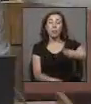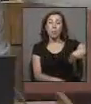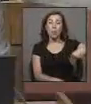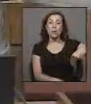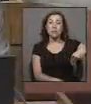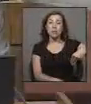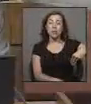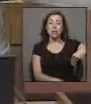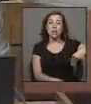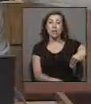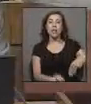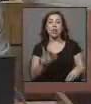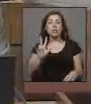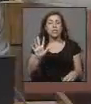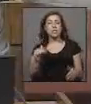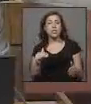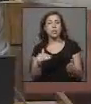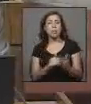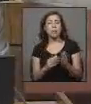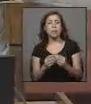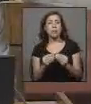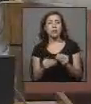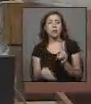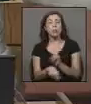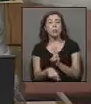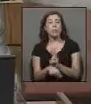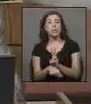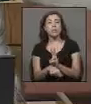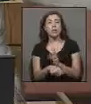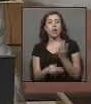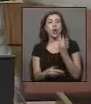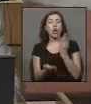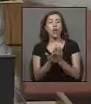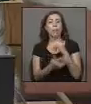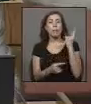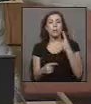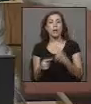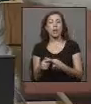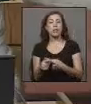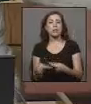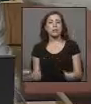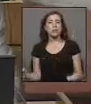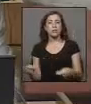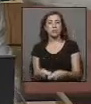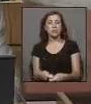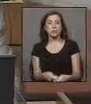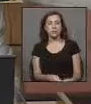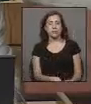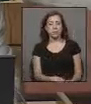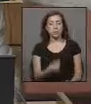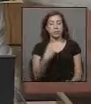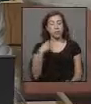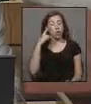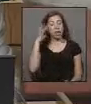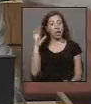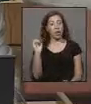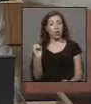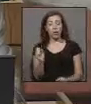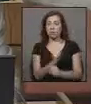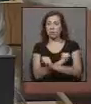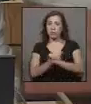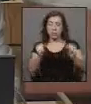municipales y apenas 85.000 pesos para los profesores particulares subvencionados. Creo que esto es